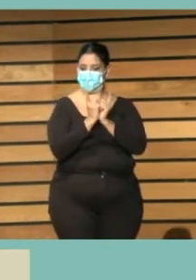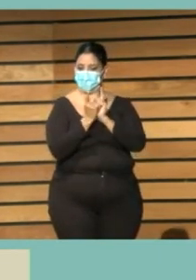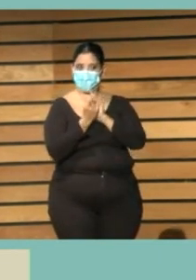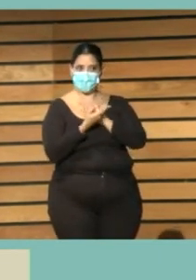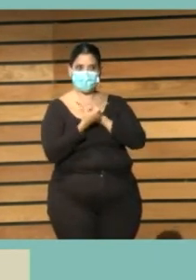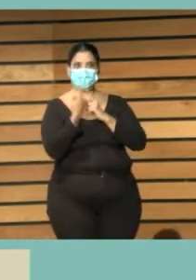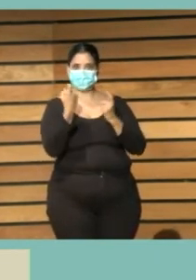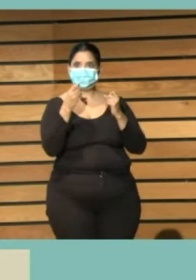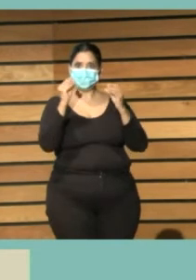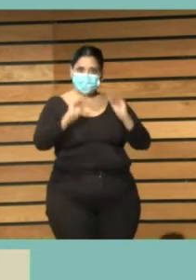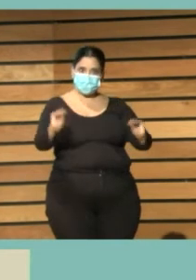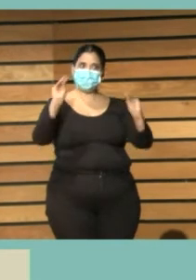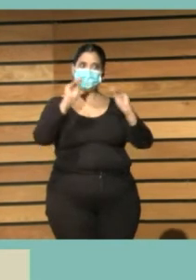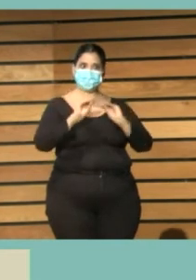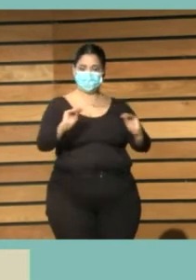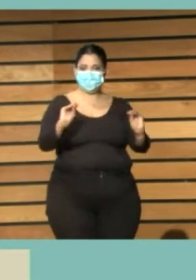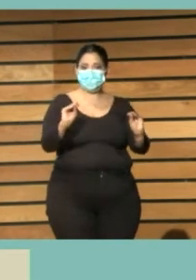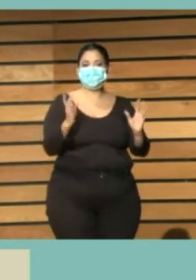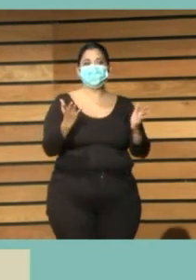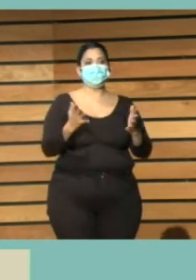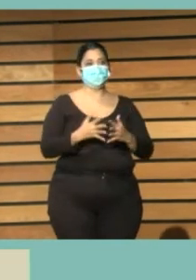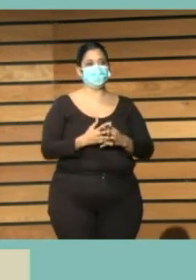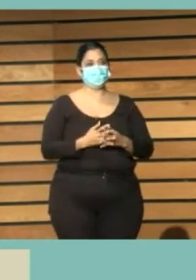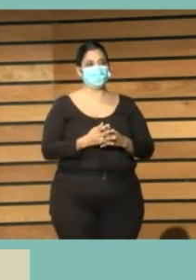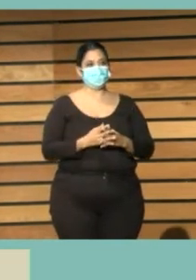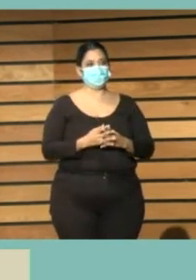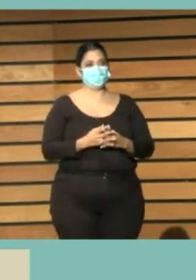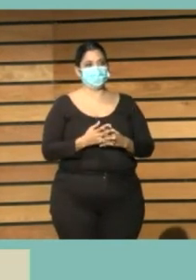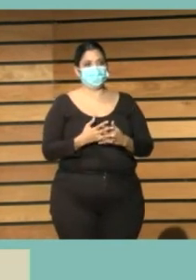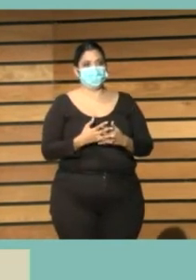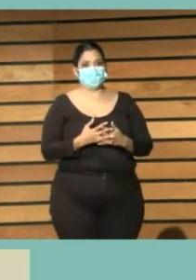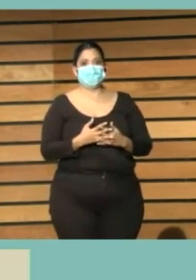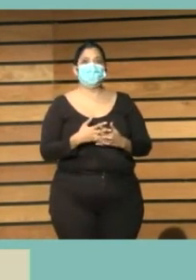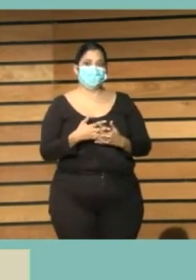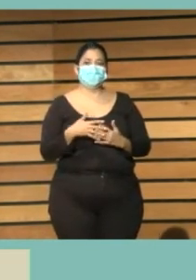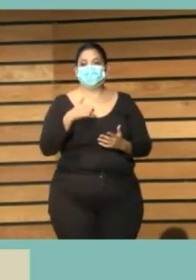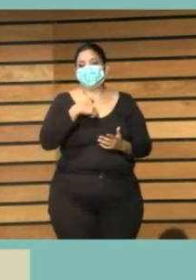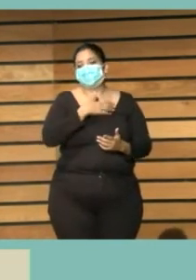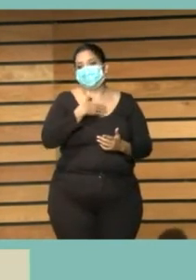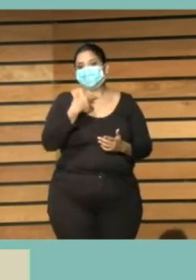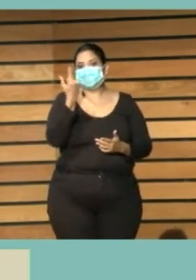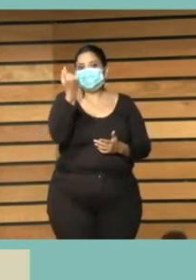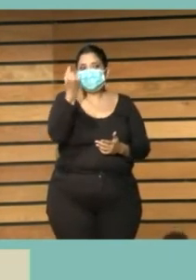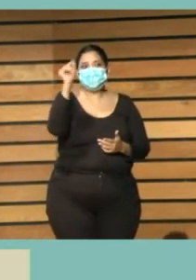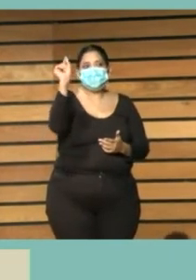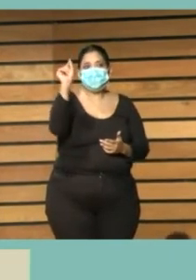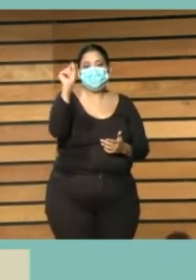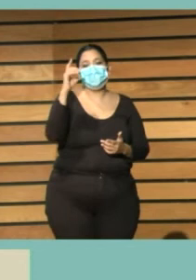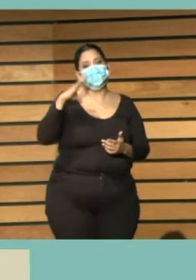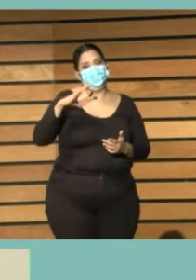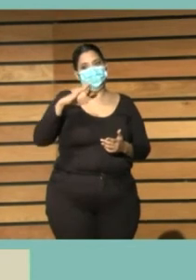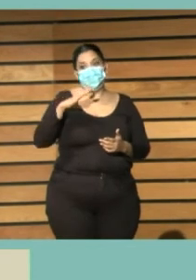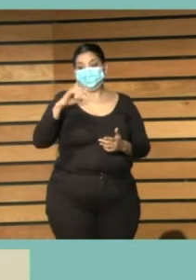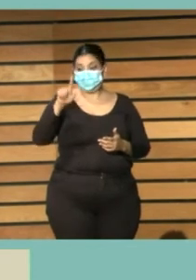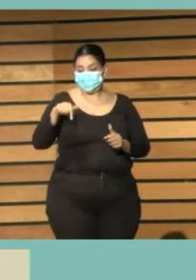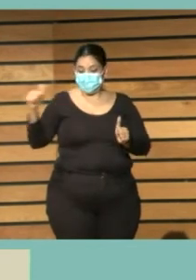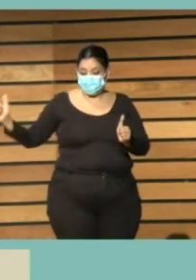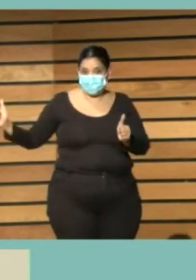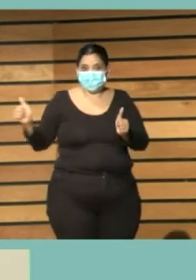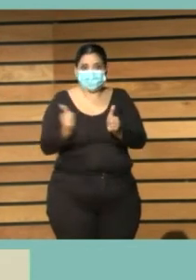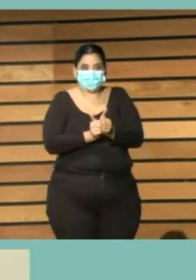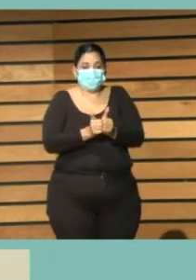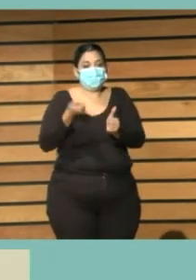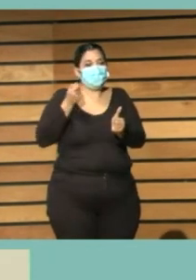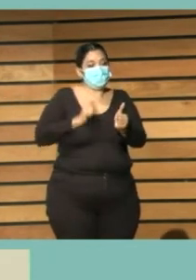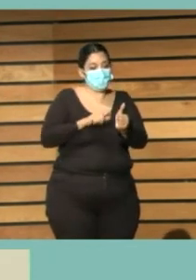de alguna manera pues hacer incidencia en el tema de la formación de los auxiliares de bibliotecas porque no hay